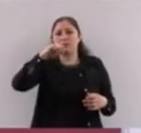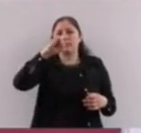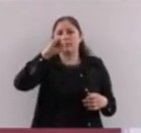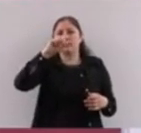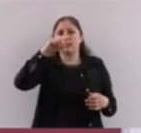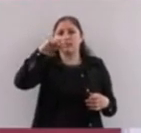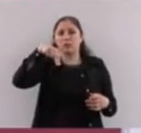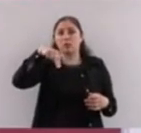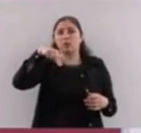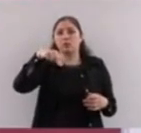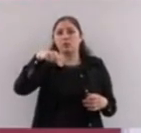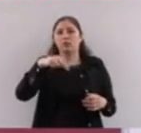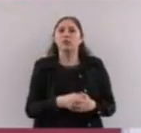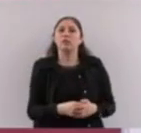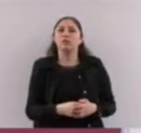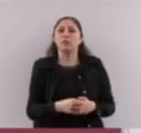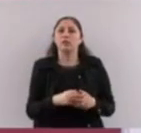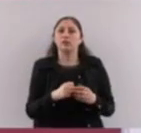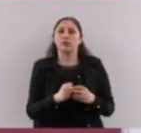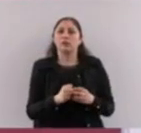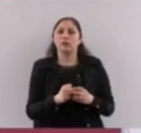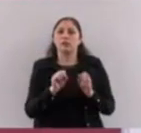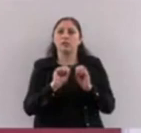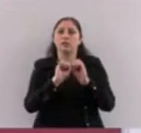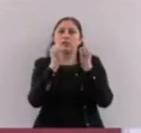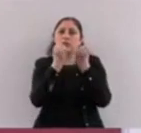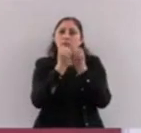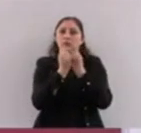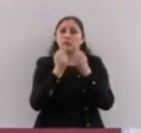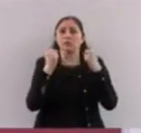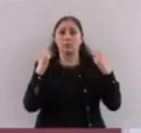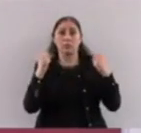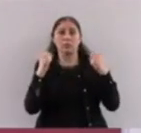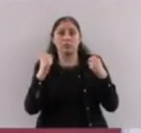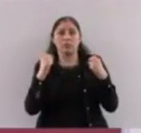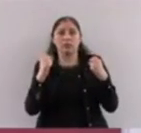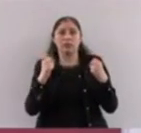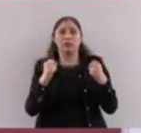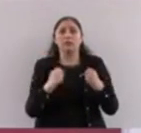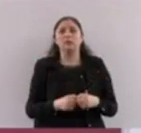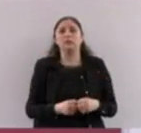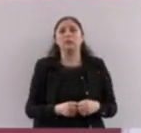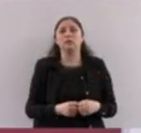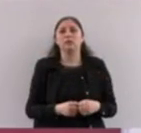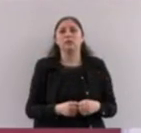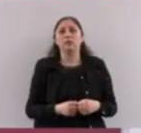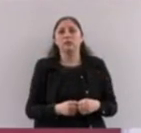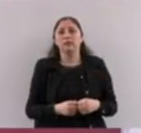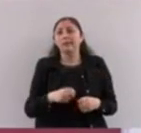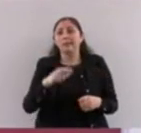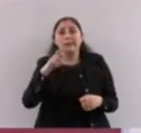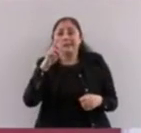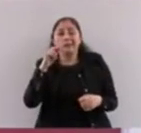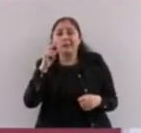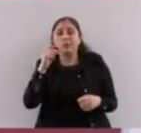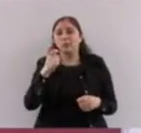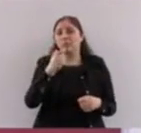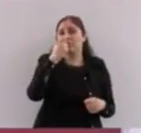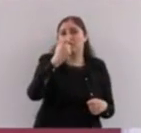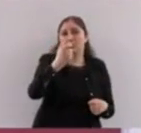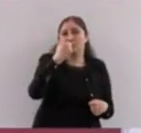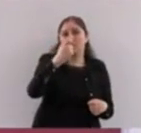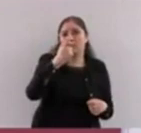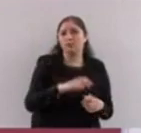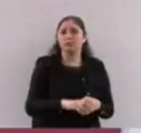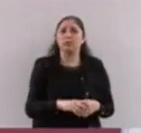No, porque se va haciendo chiquita a lo largo del tiempo, porque entre otras cosas no se